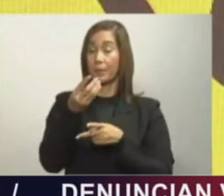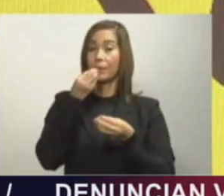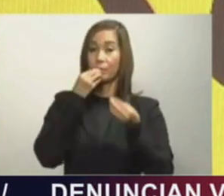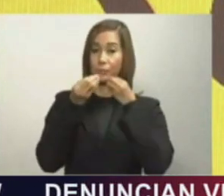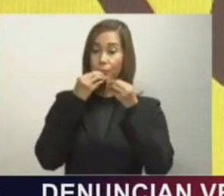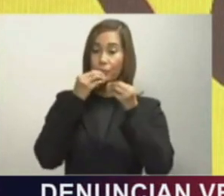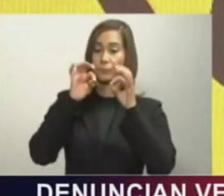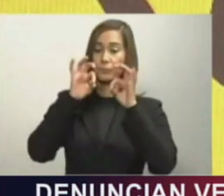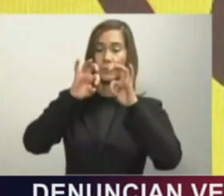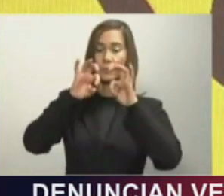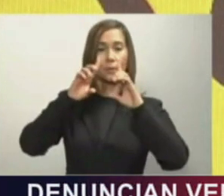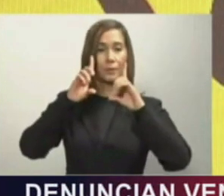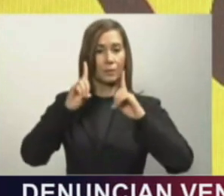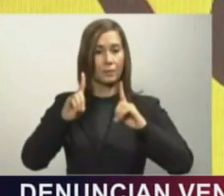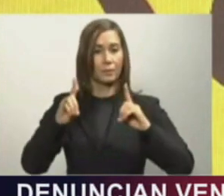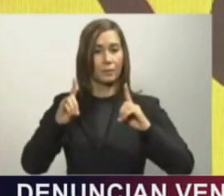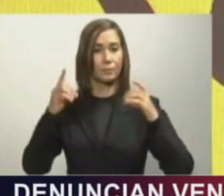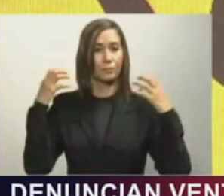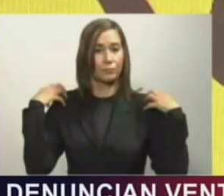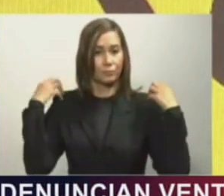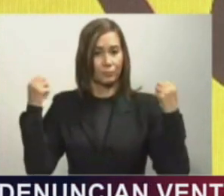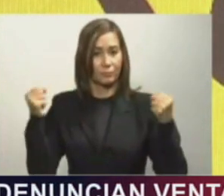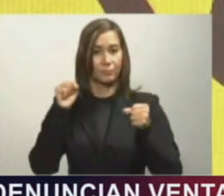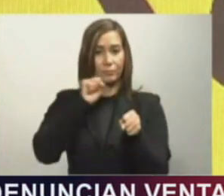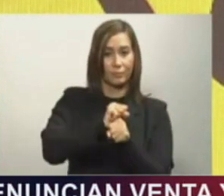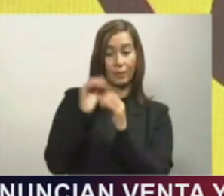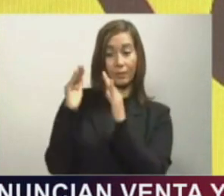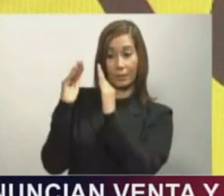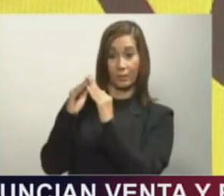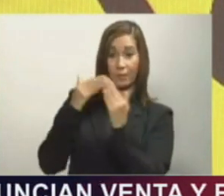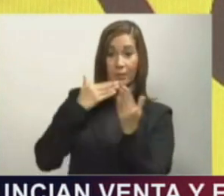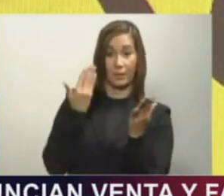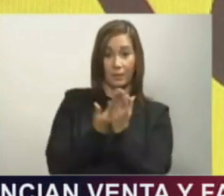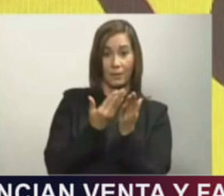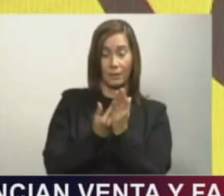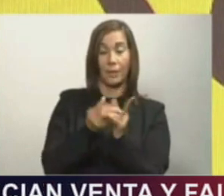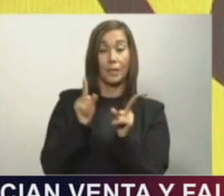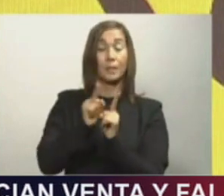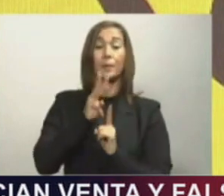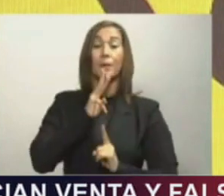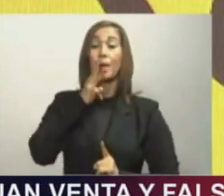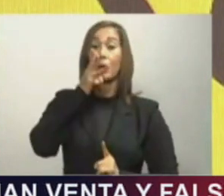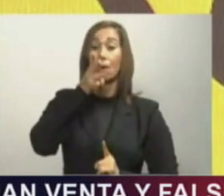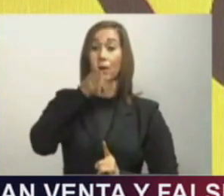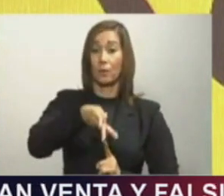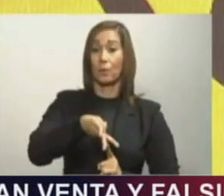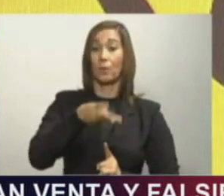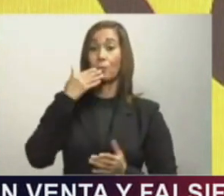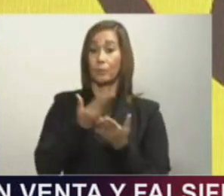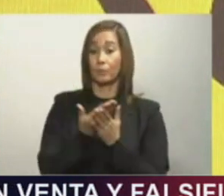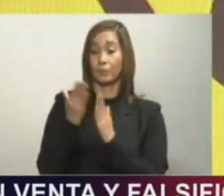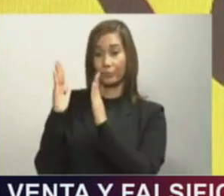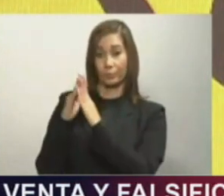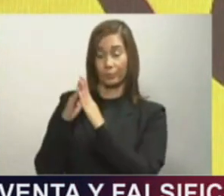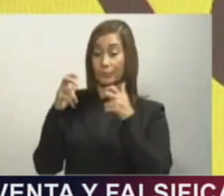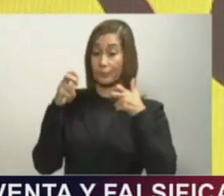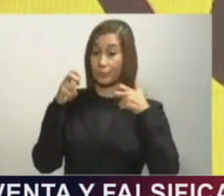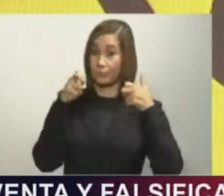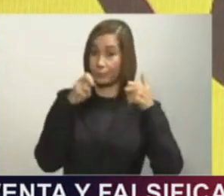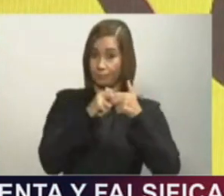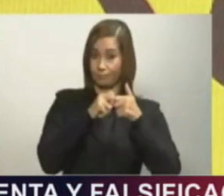educación, salud, trabajo y techo digno, disponer de agua potable en las viviendas, electricidad permanente,